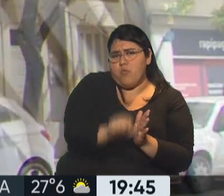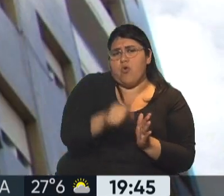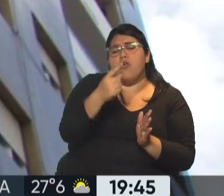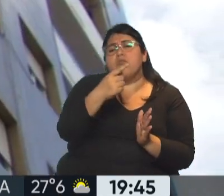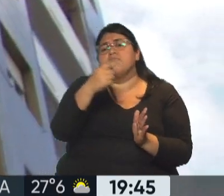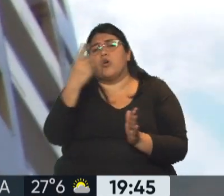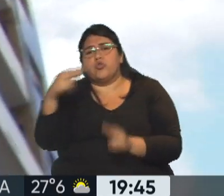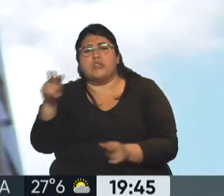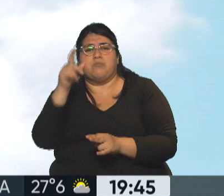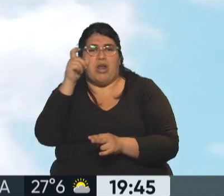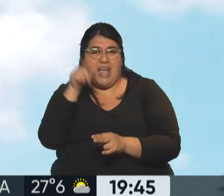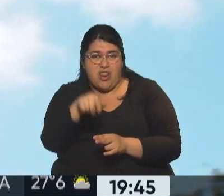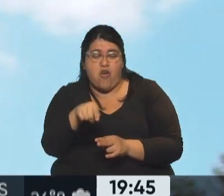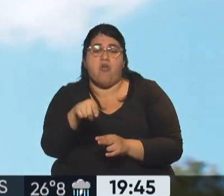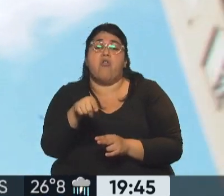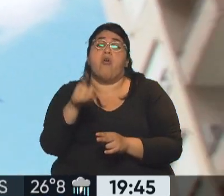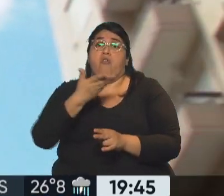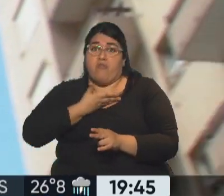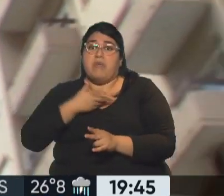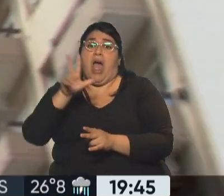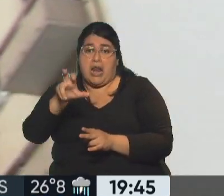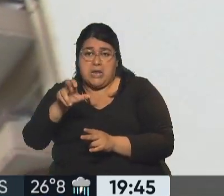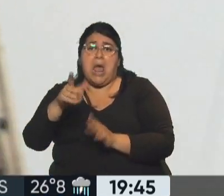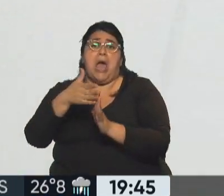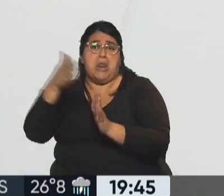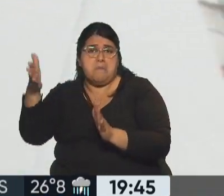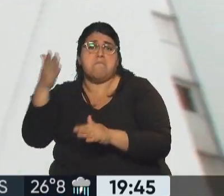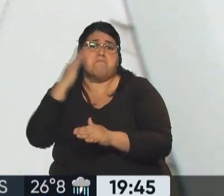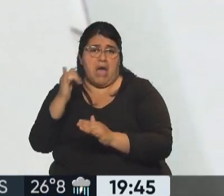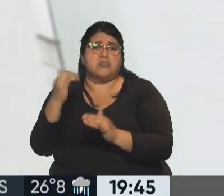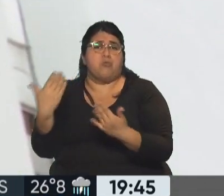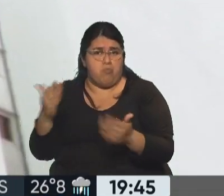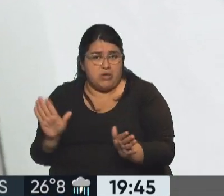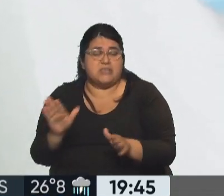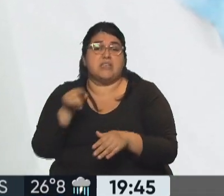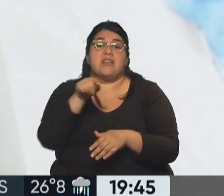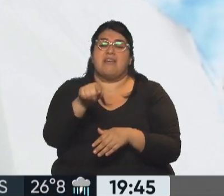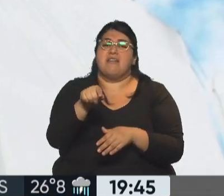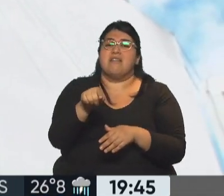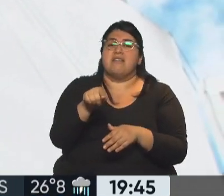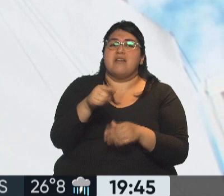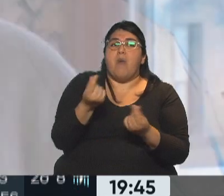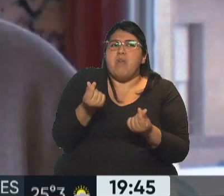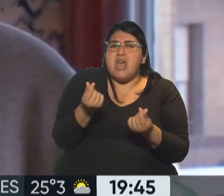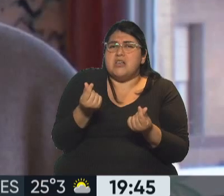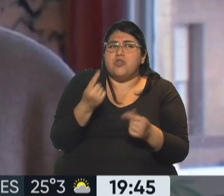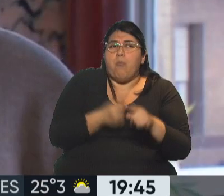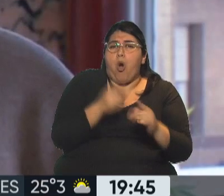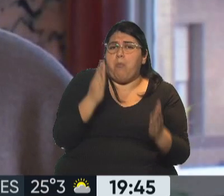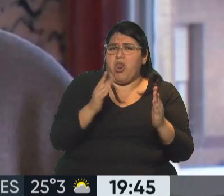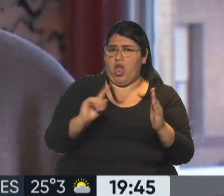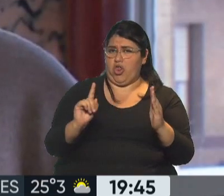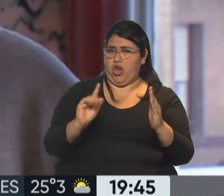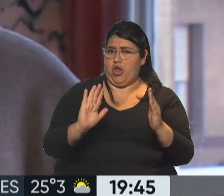que tiene muy buen turismo, y tratar de alquilar febrero lo se pueda de marzo. Entonces, no tanto la cantidad en el monto por periodo, sino